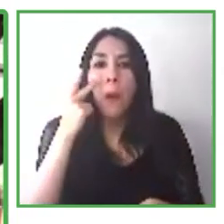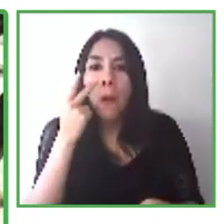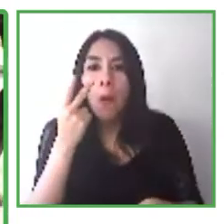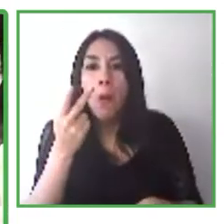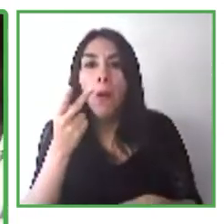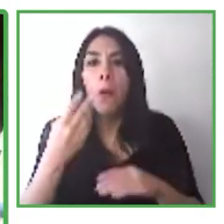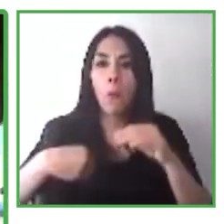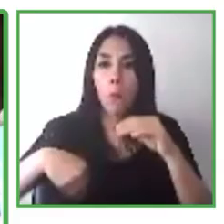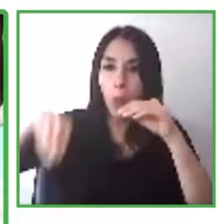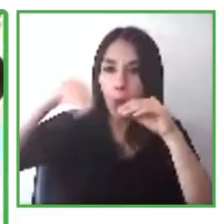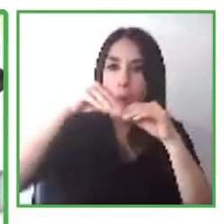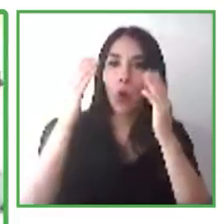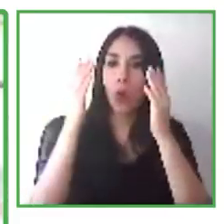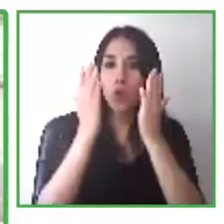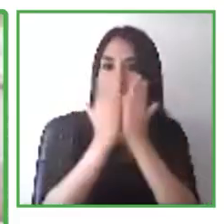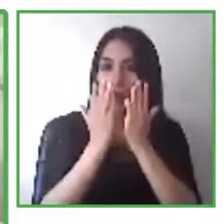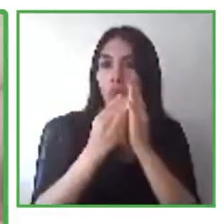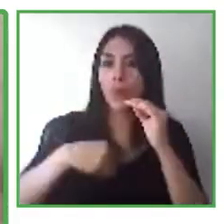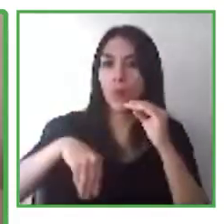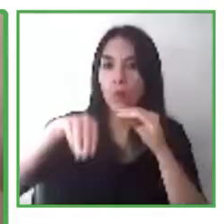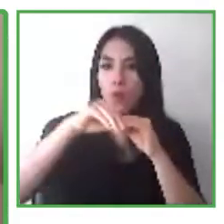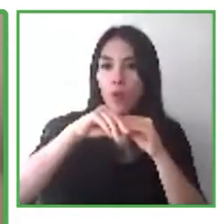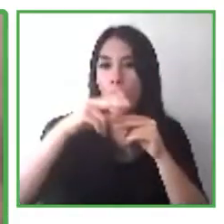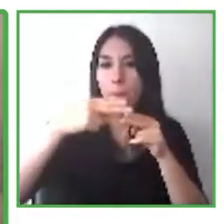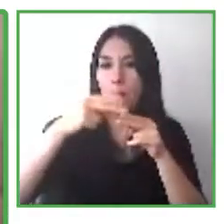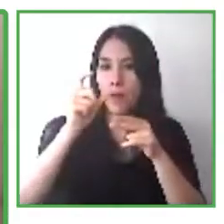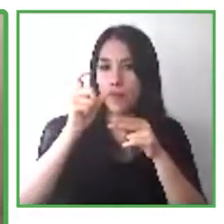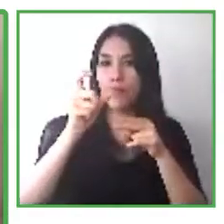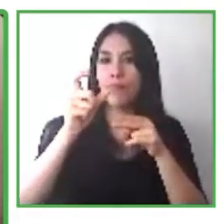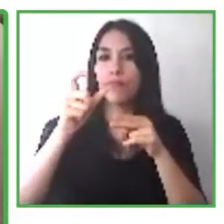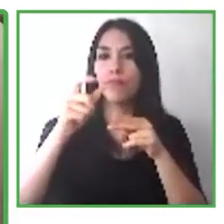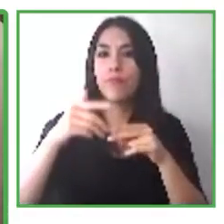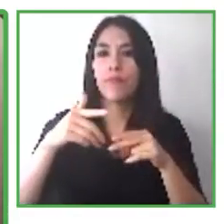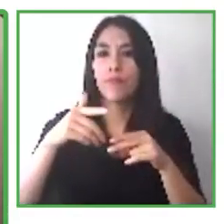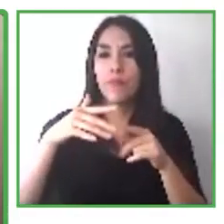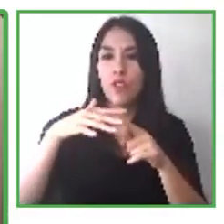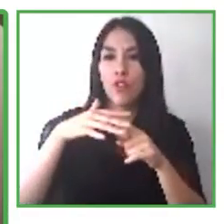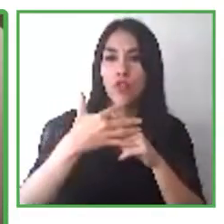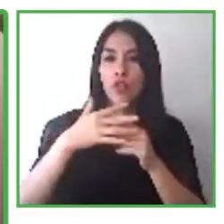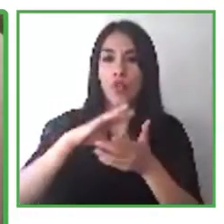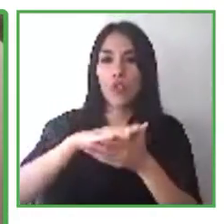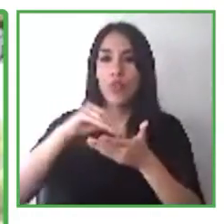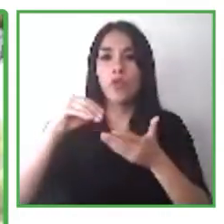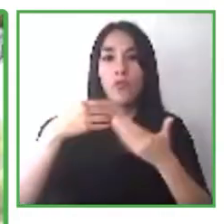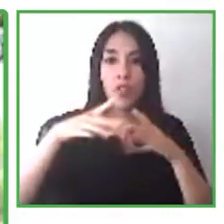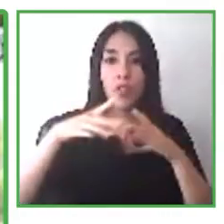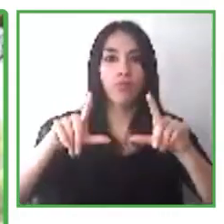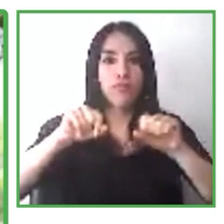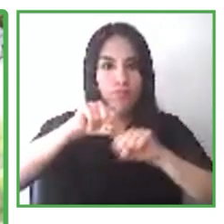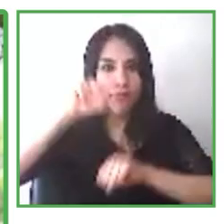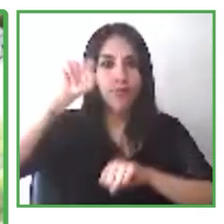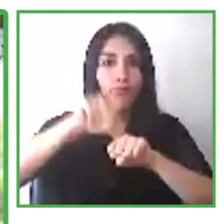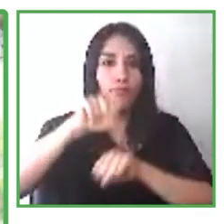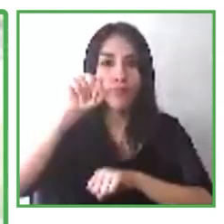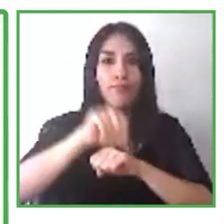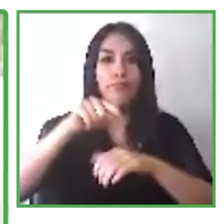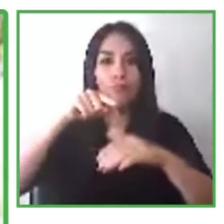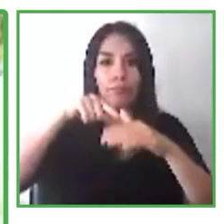Campbell. Llegué a Poeta en el 2015 mediante redes sociales.